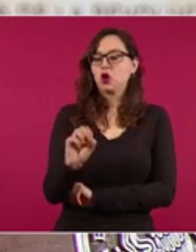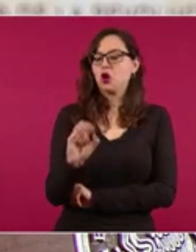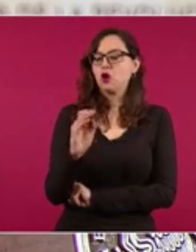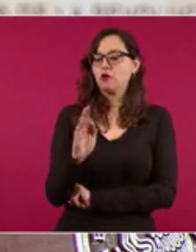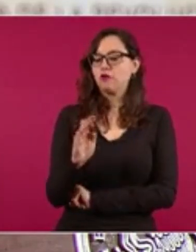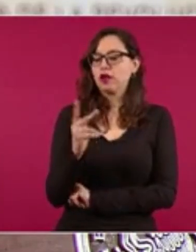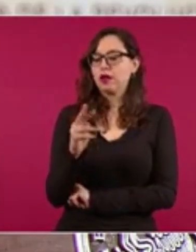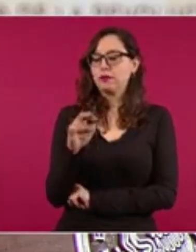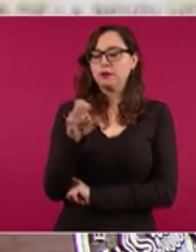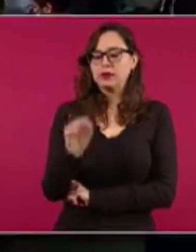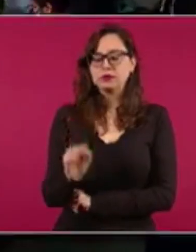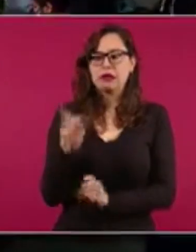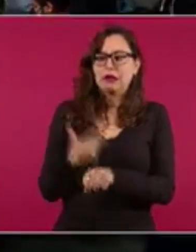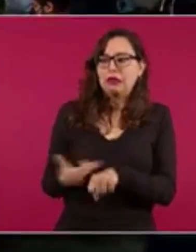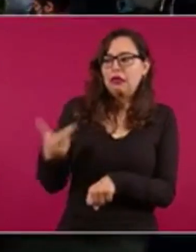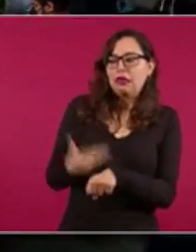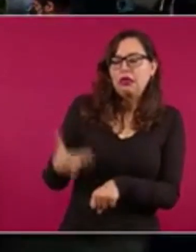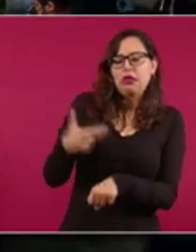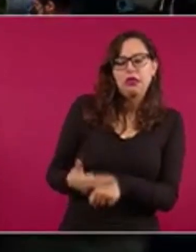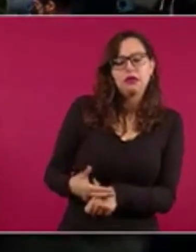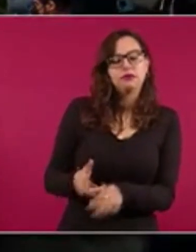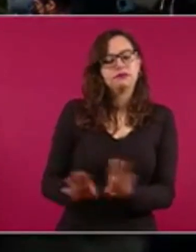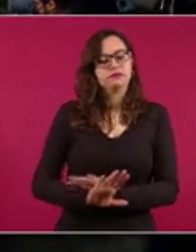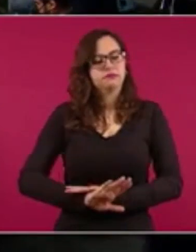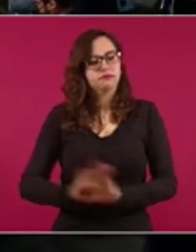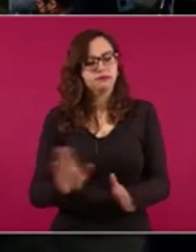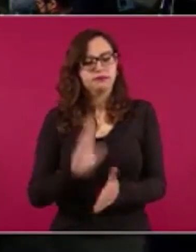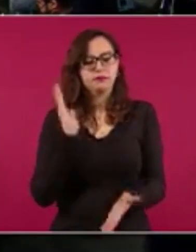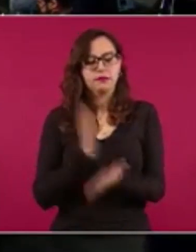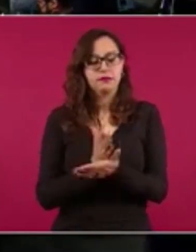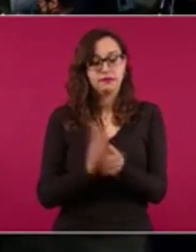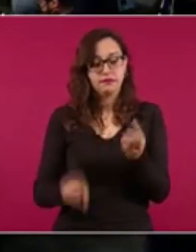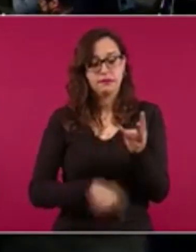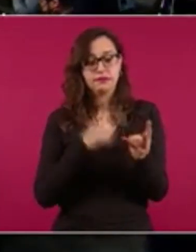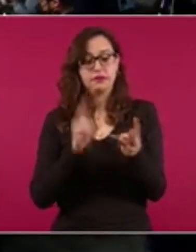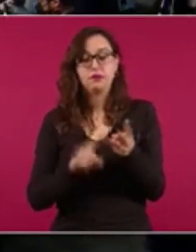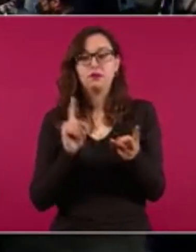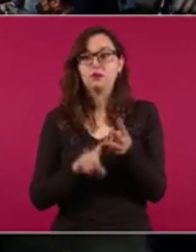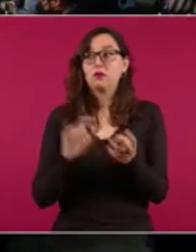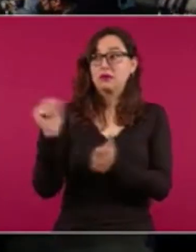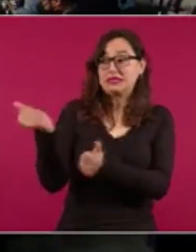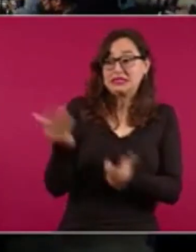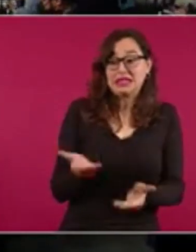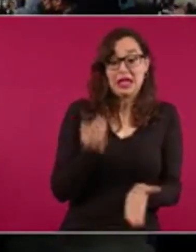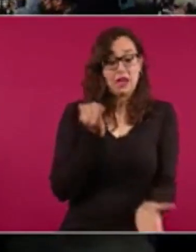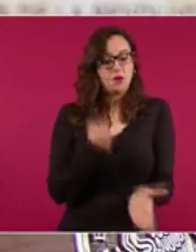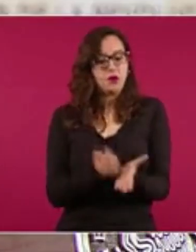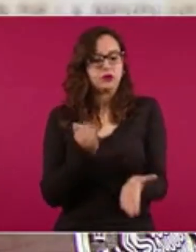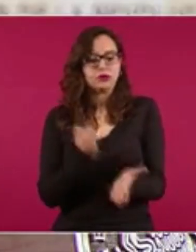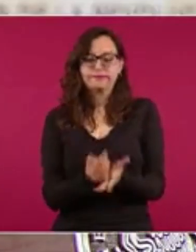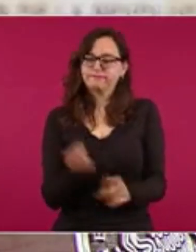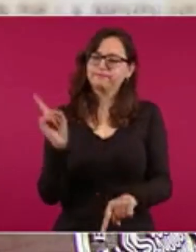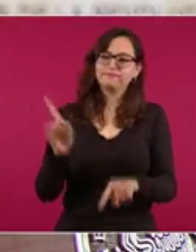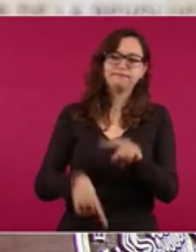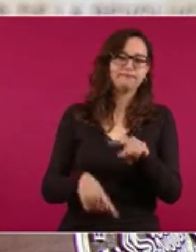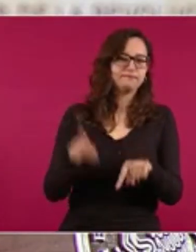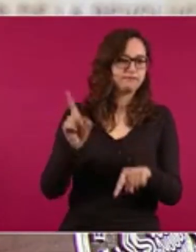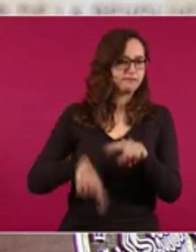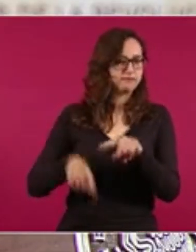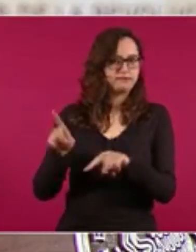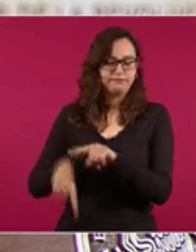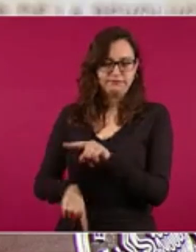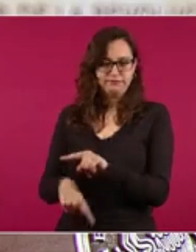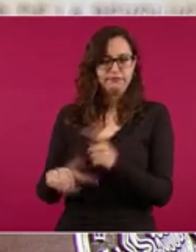COFEPRIS, así como del Impuesto General de Importación. Así se les confía la responsabilidad de